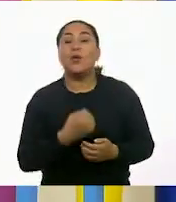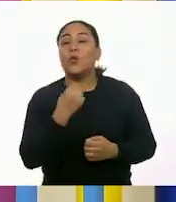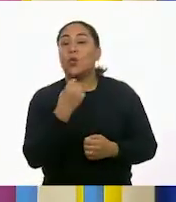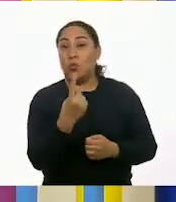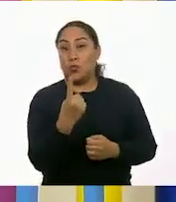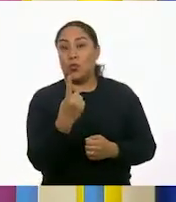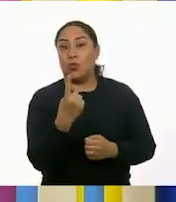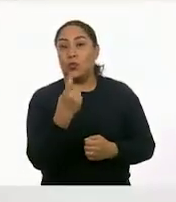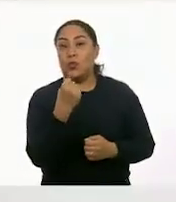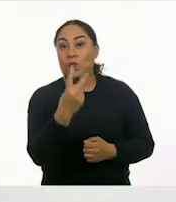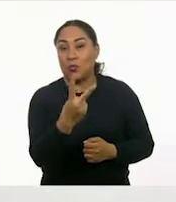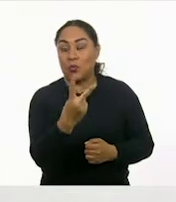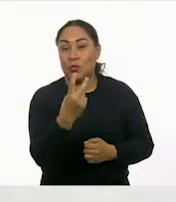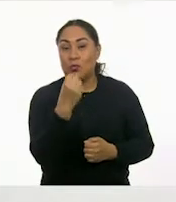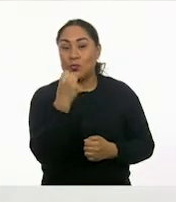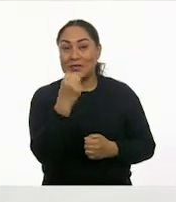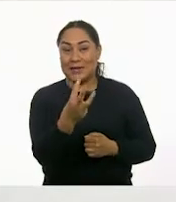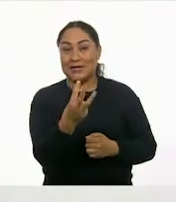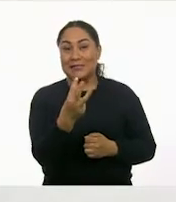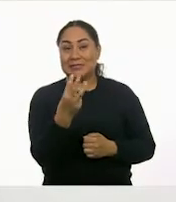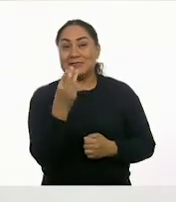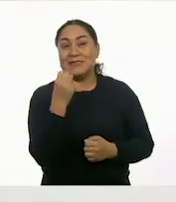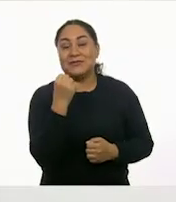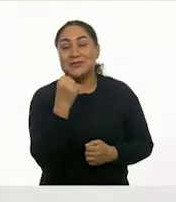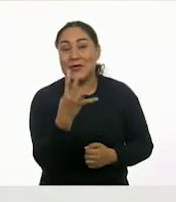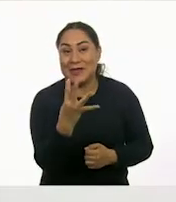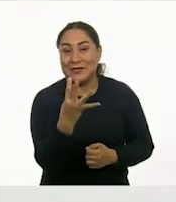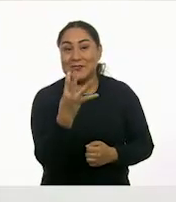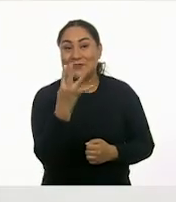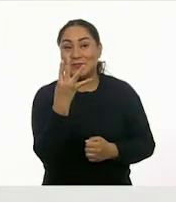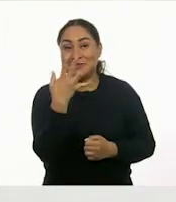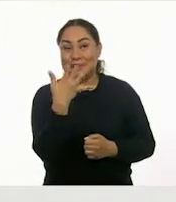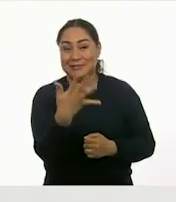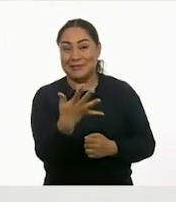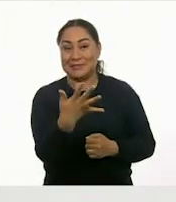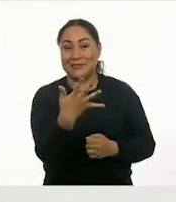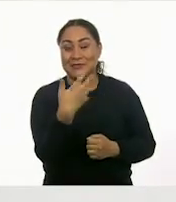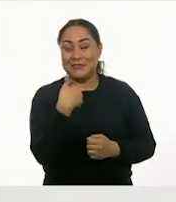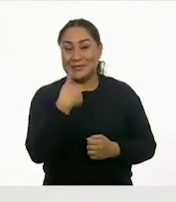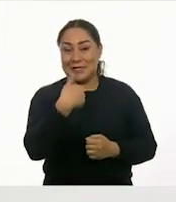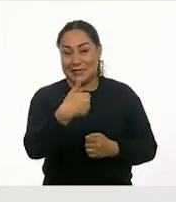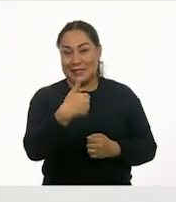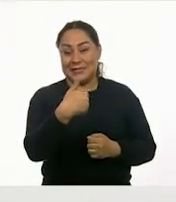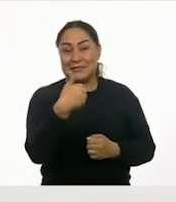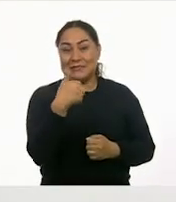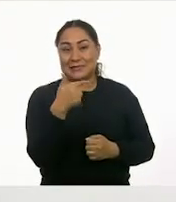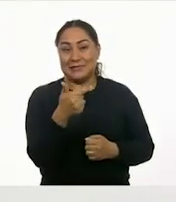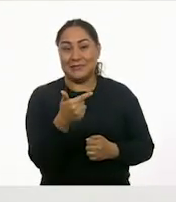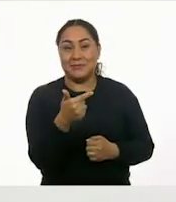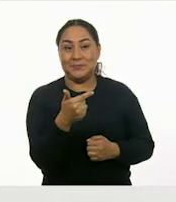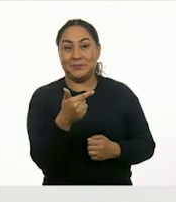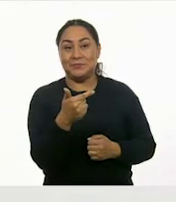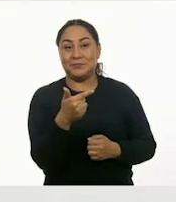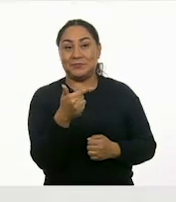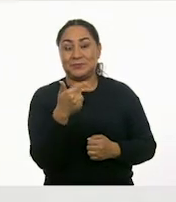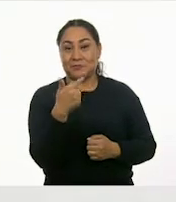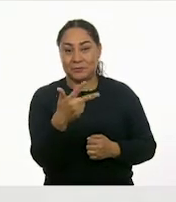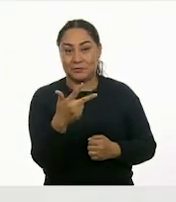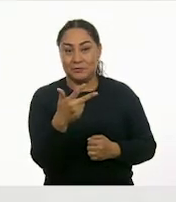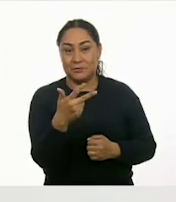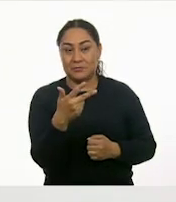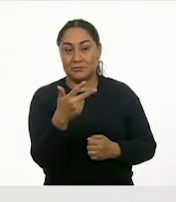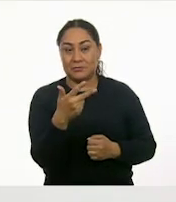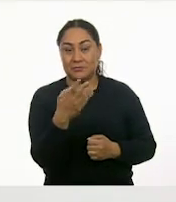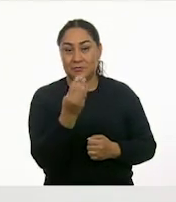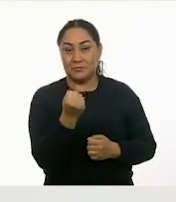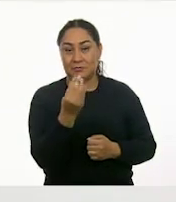dos, tres, cuatro, cinco, seis, siete, ocho,